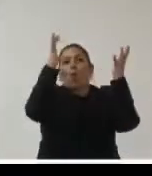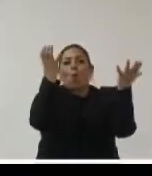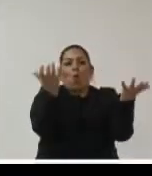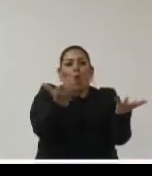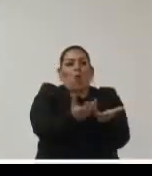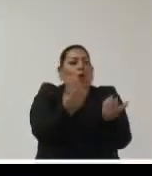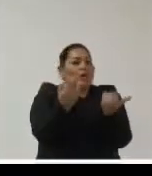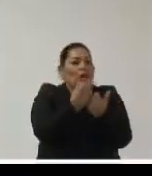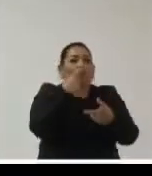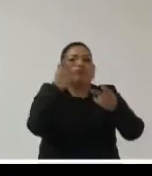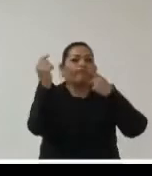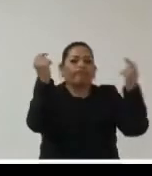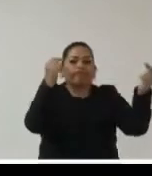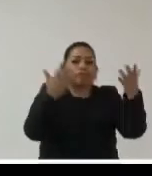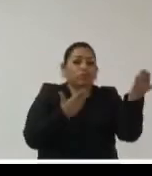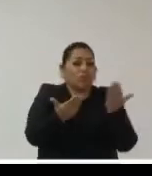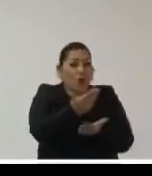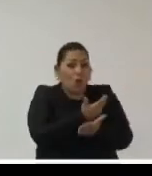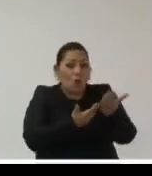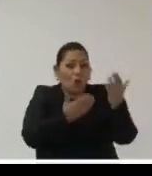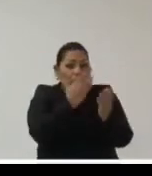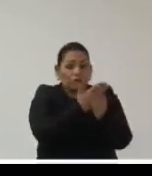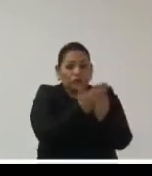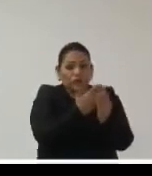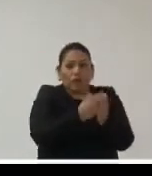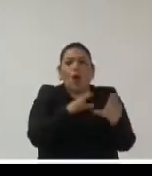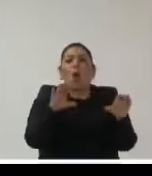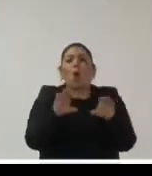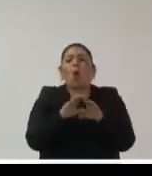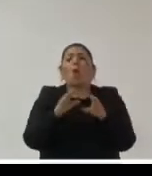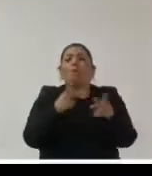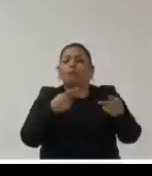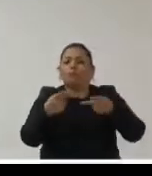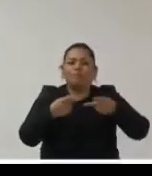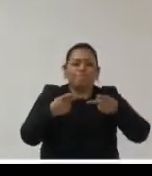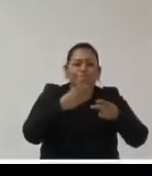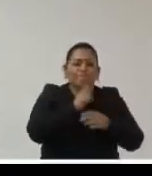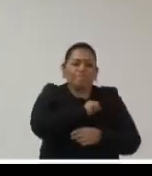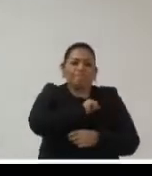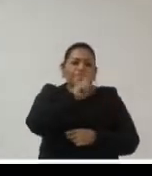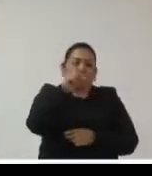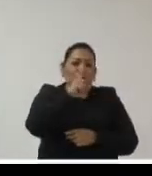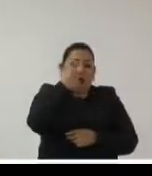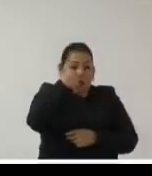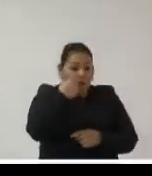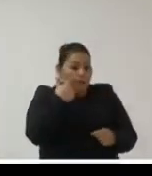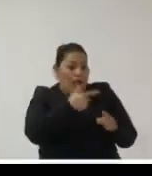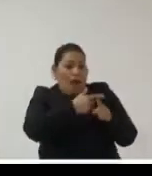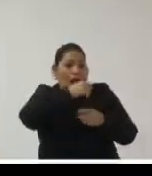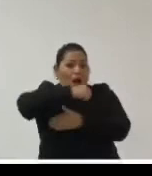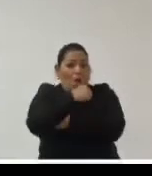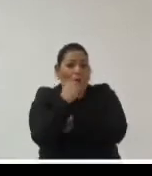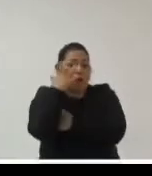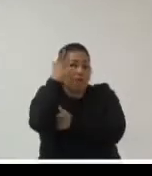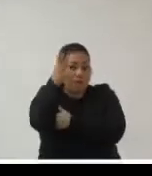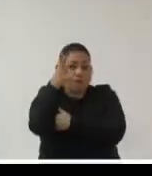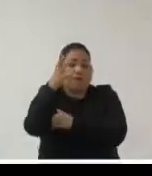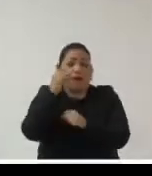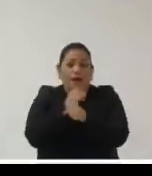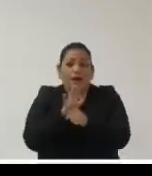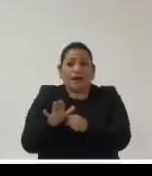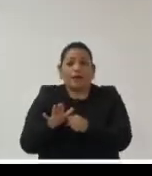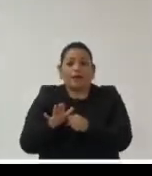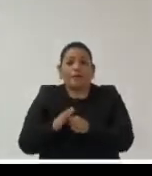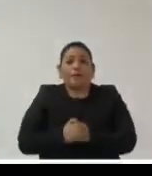sentido de que los archivistas tenemos que estar preparados para utilizar estas nuevas tecnologías de la información y finalmente un aspecto que ya lo había